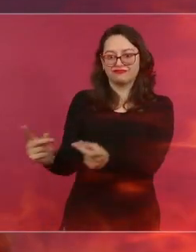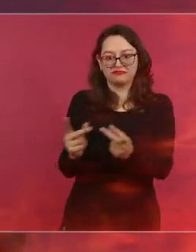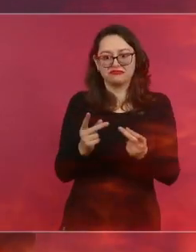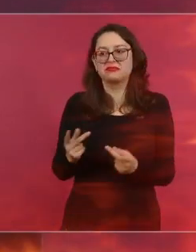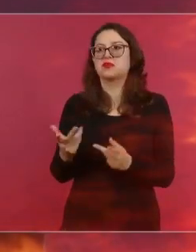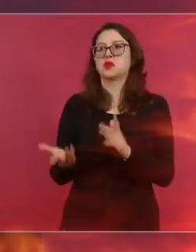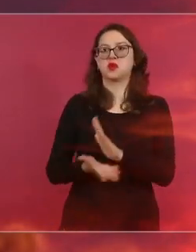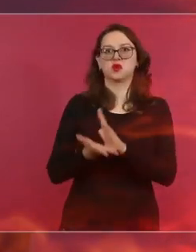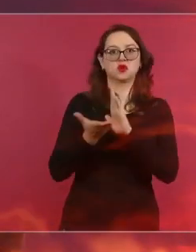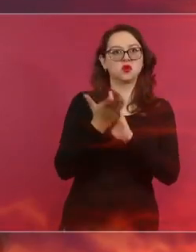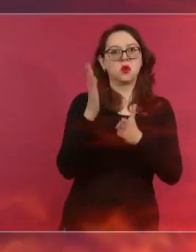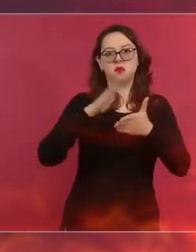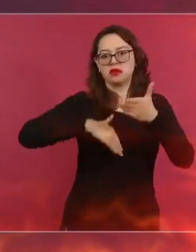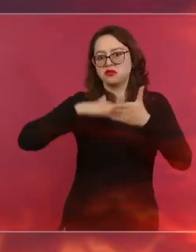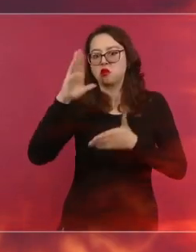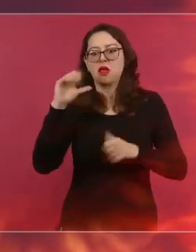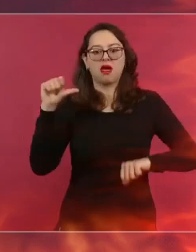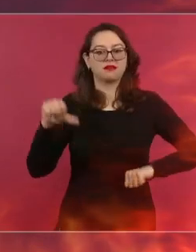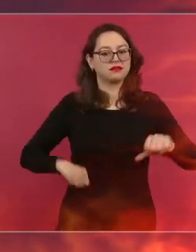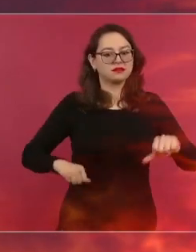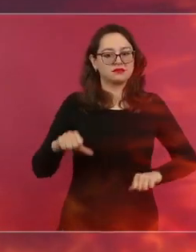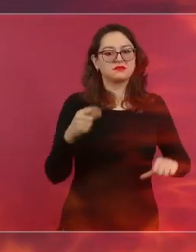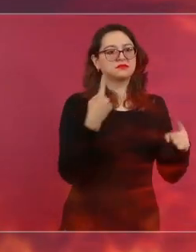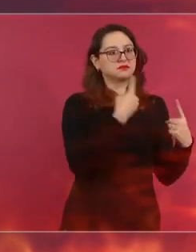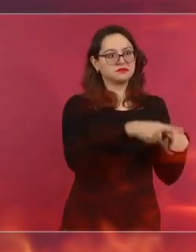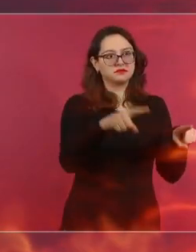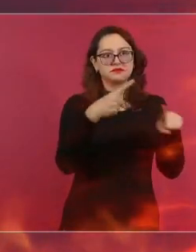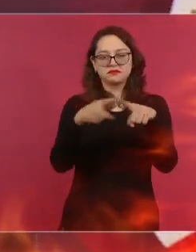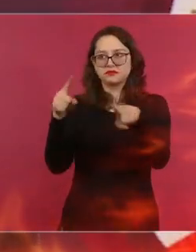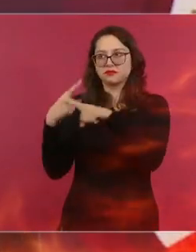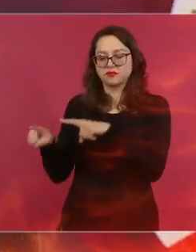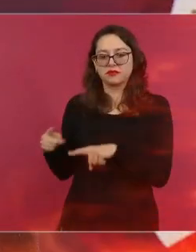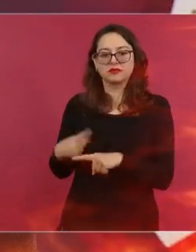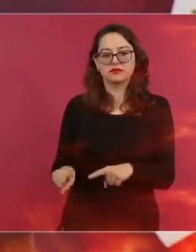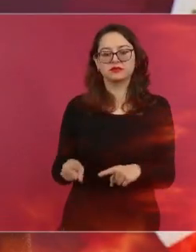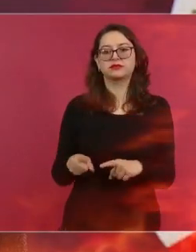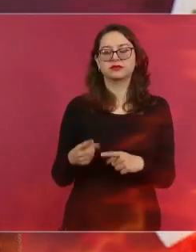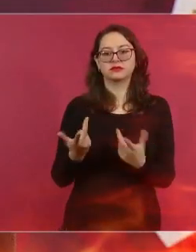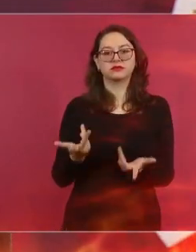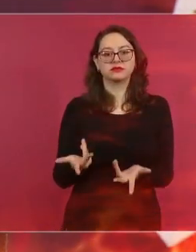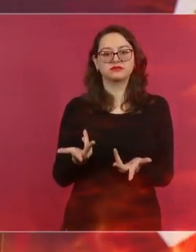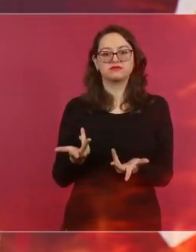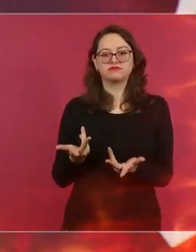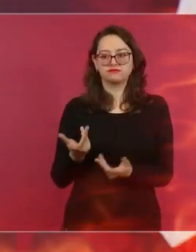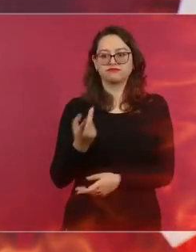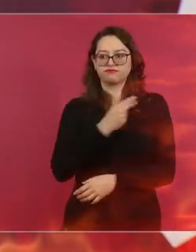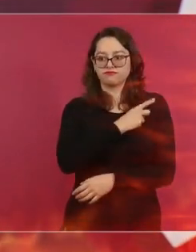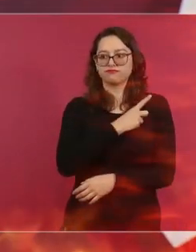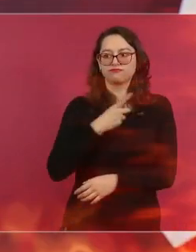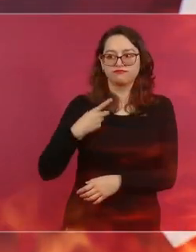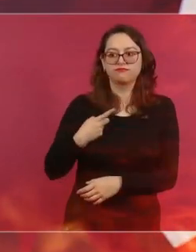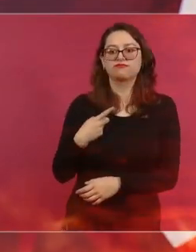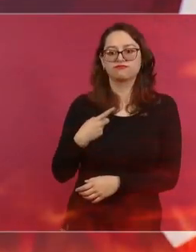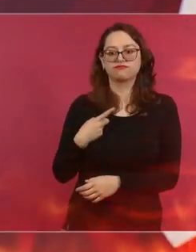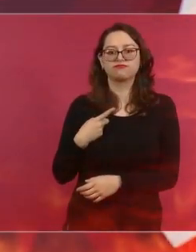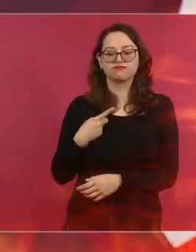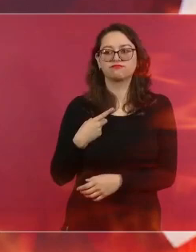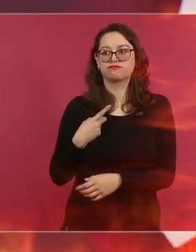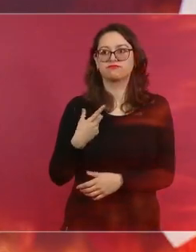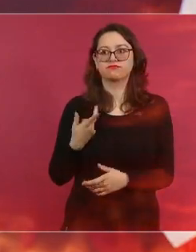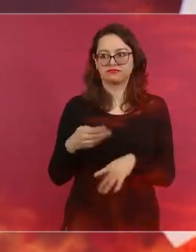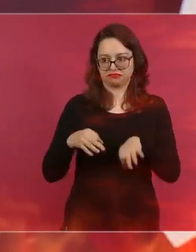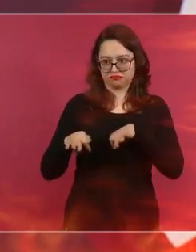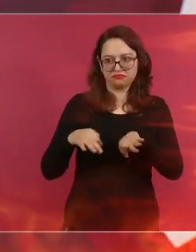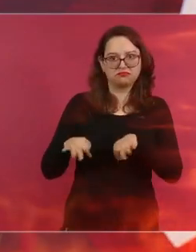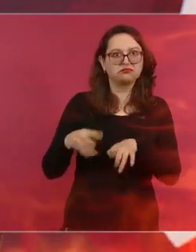vender. Se van a repartir en todos los hogares 8 mil pesos para limpieza y pintura. Y fíjense, luego habla de los daños